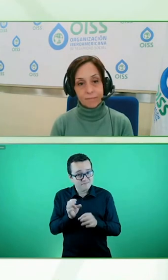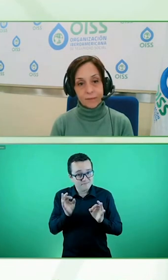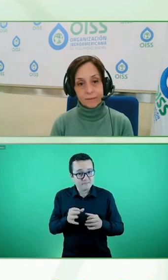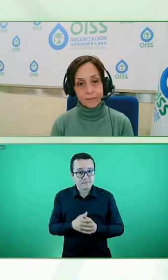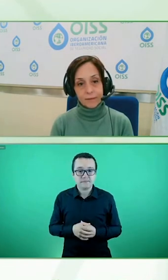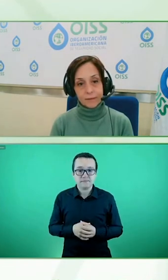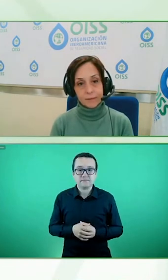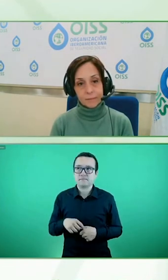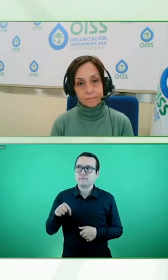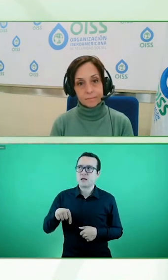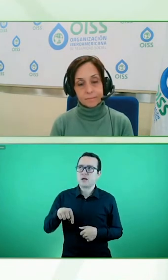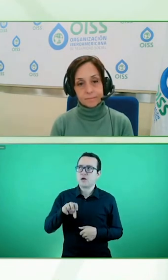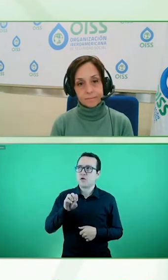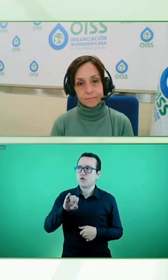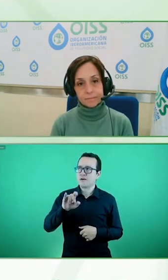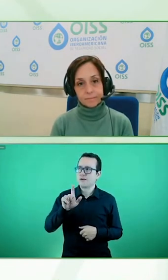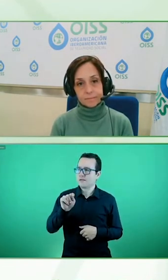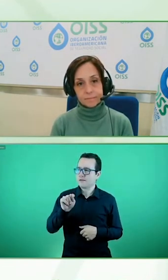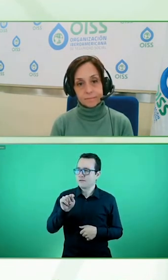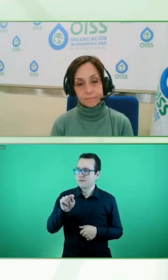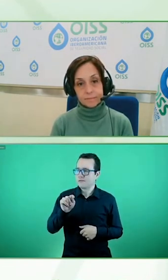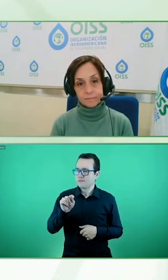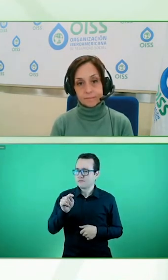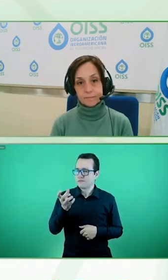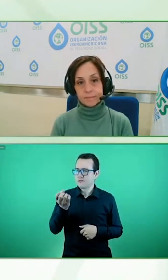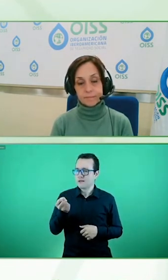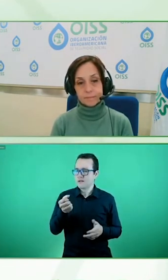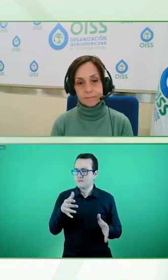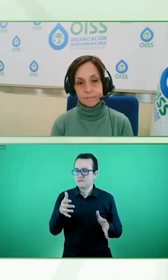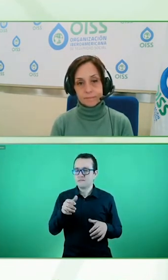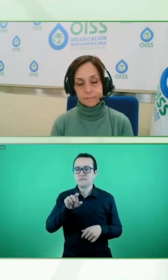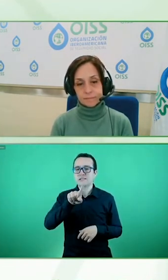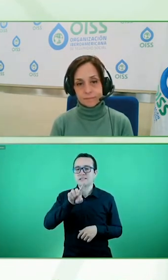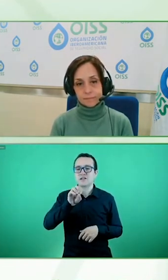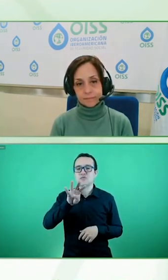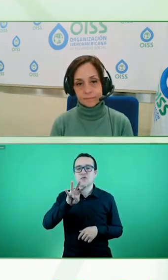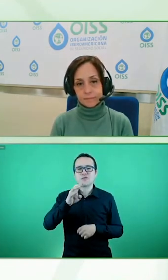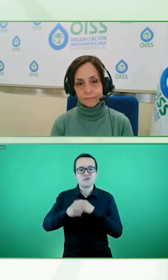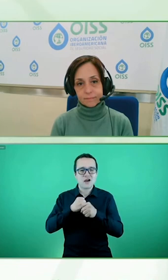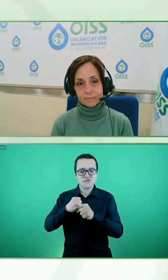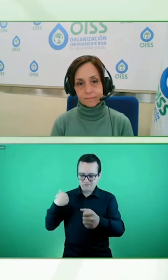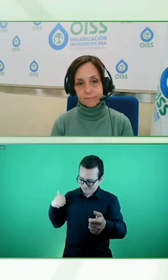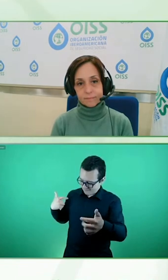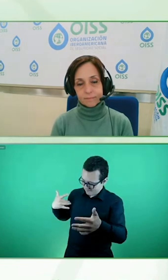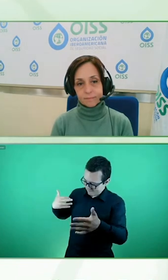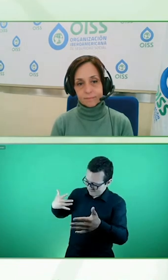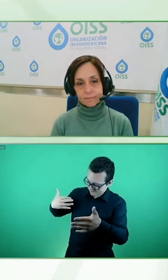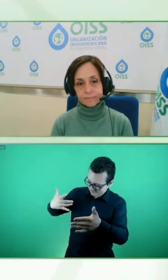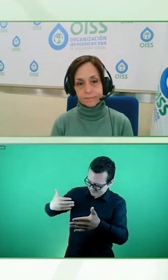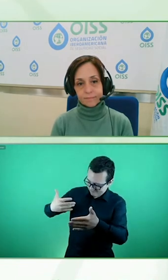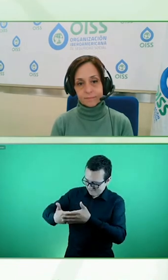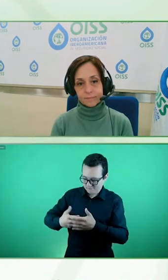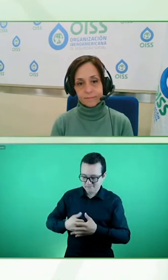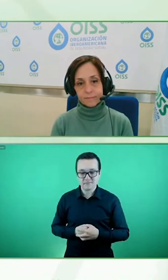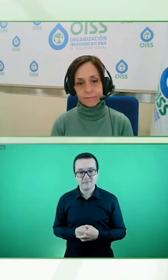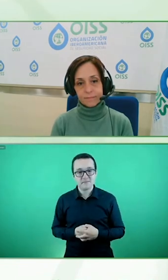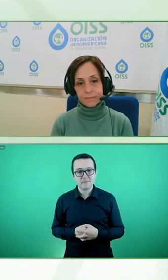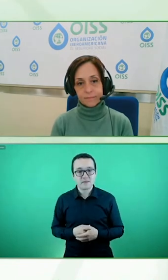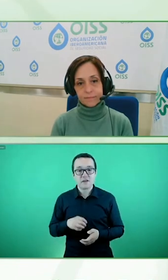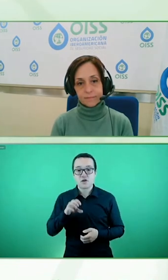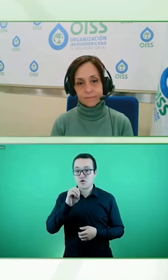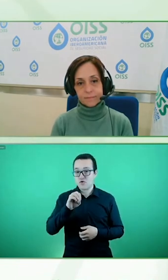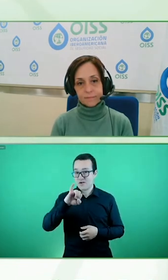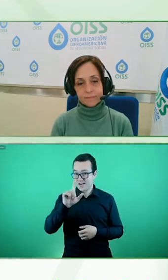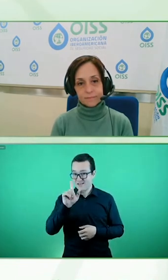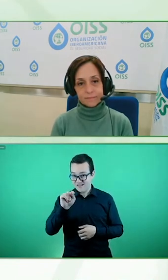104 años, y también dentro de la OIT hemos